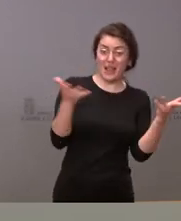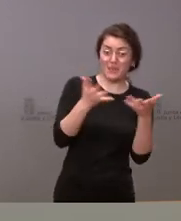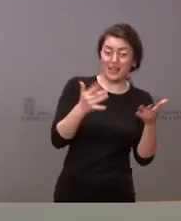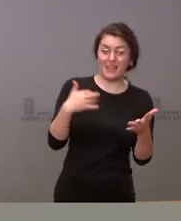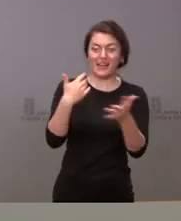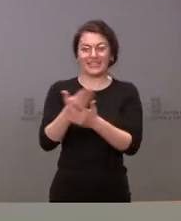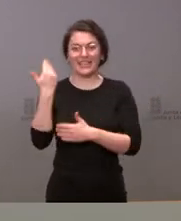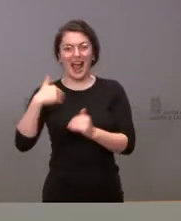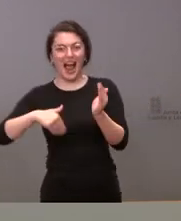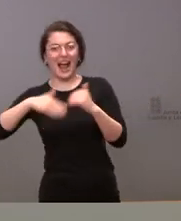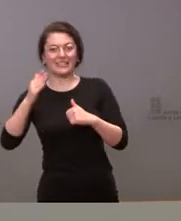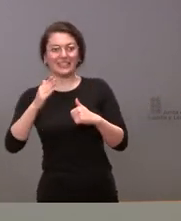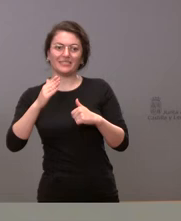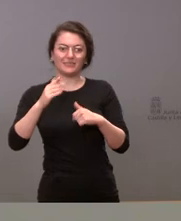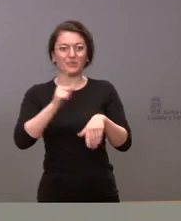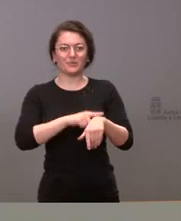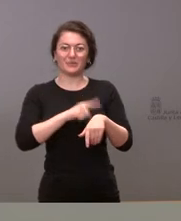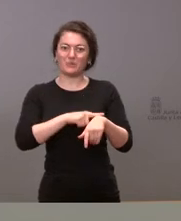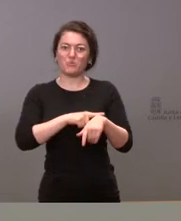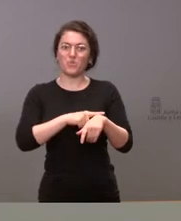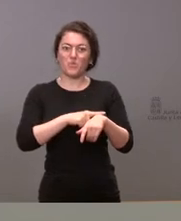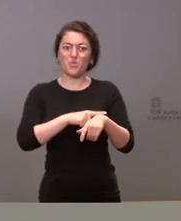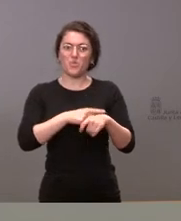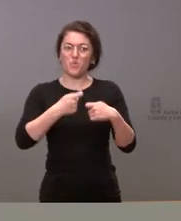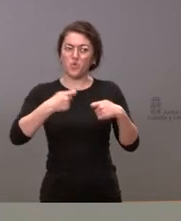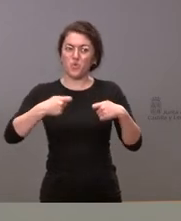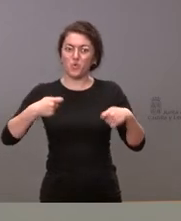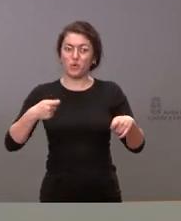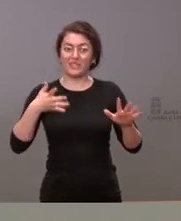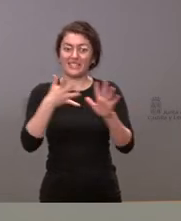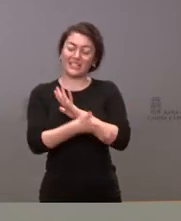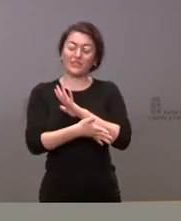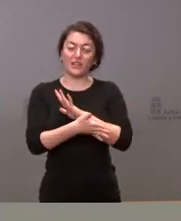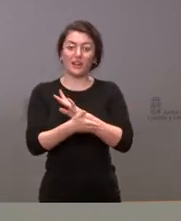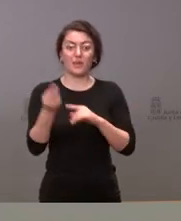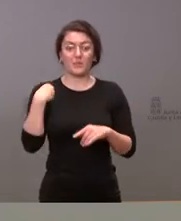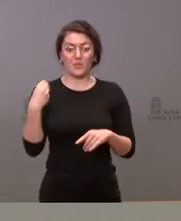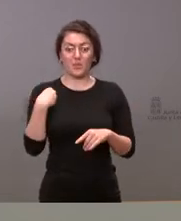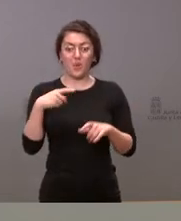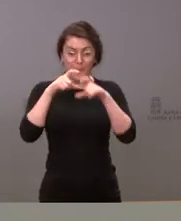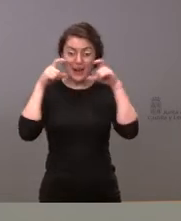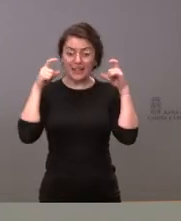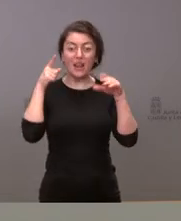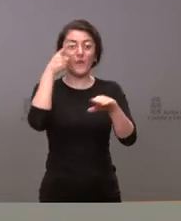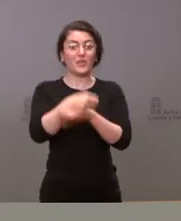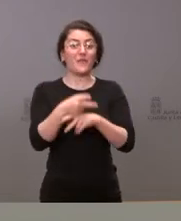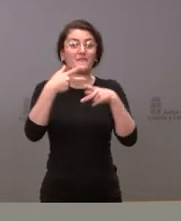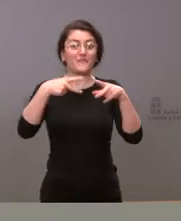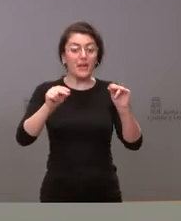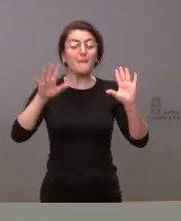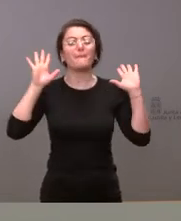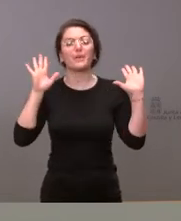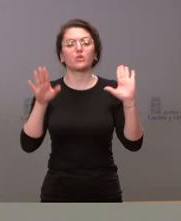y que esto nos lleva a su vez a que dentro de que desaparezca esta obligación sigamos manteniendo y